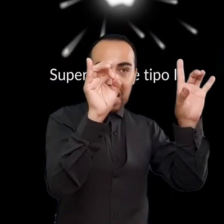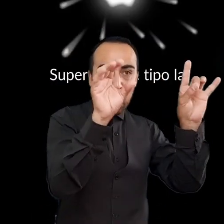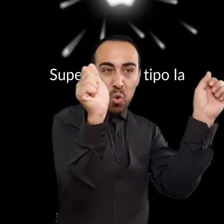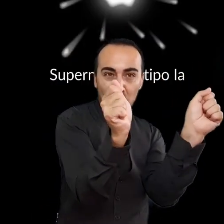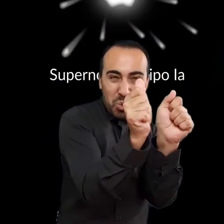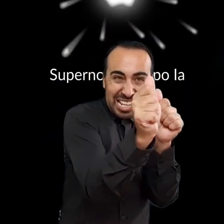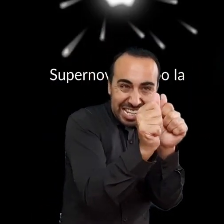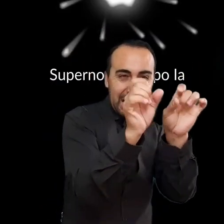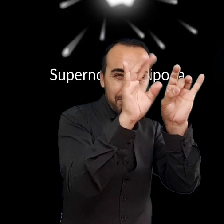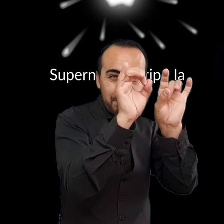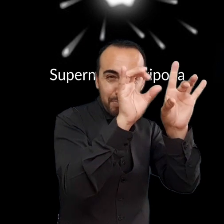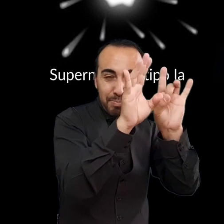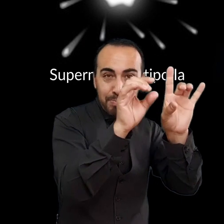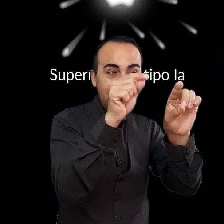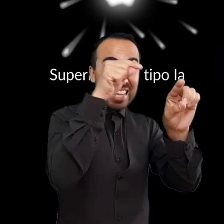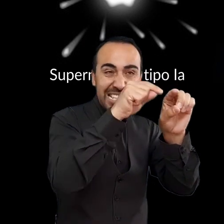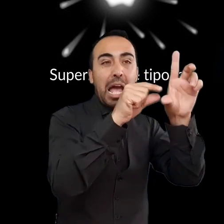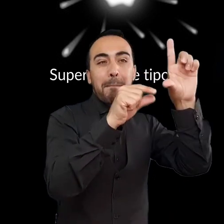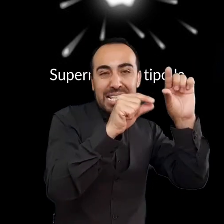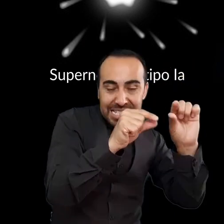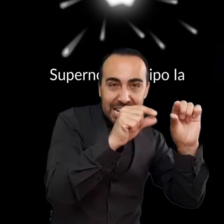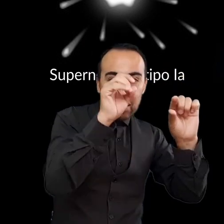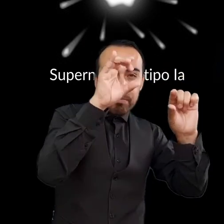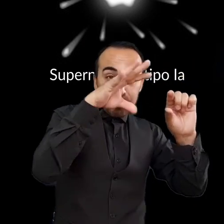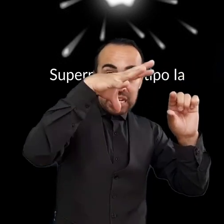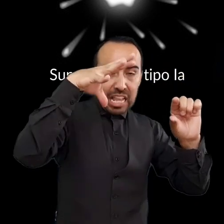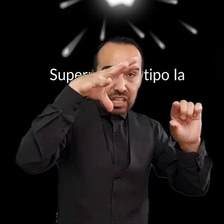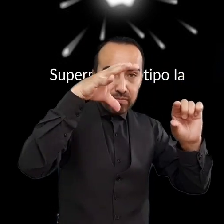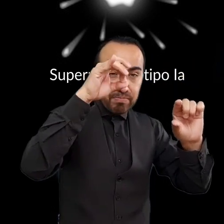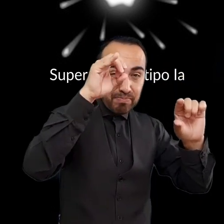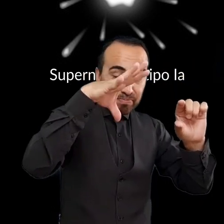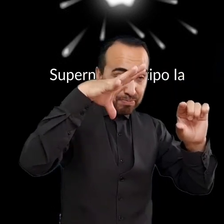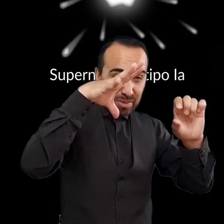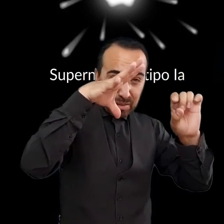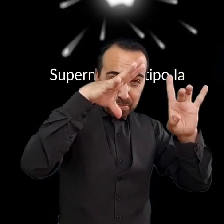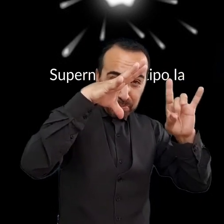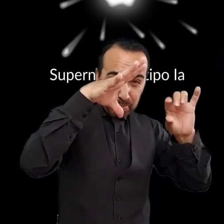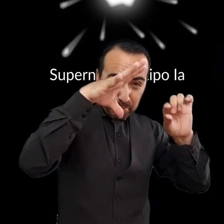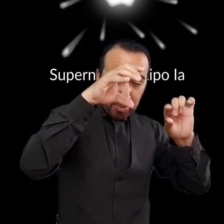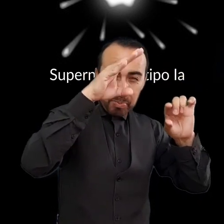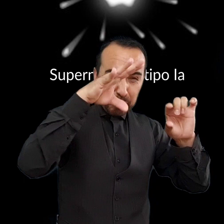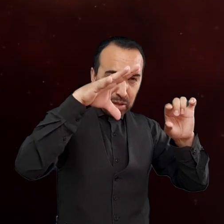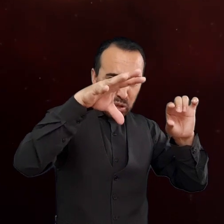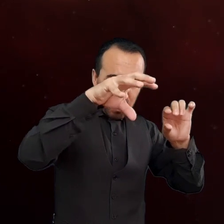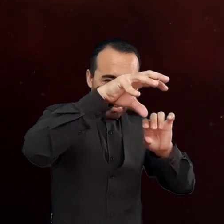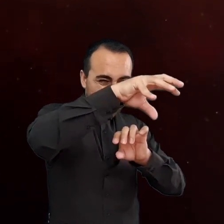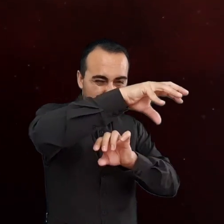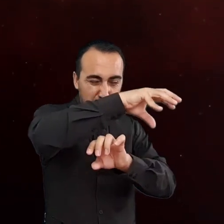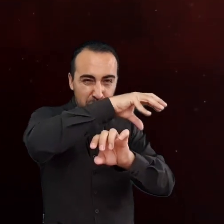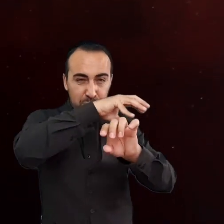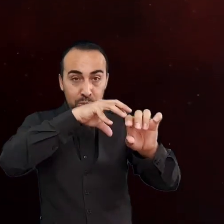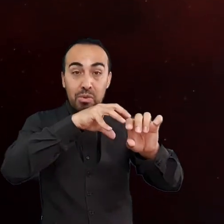una enana blanca. Estos son remanentes estelares muy densos, por lo que los efectos cuánticos son